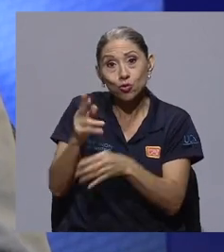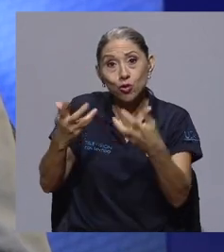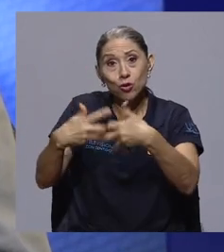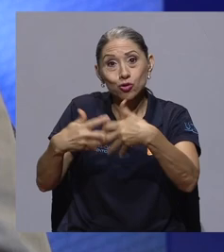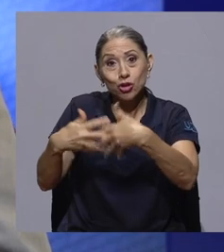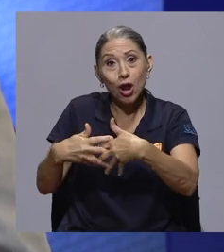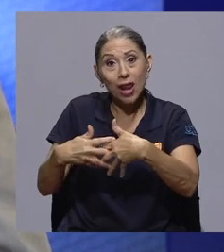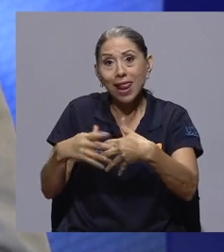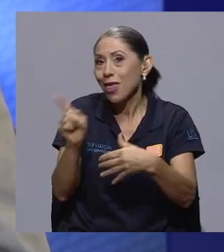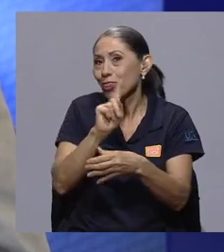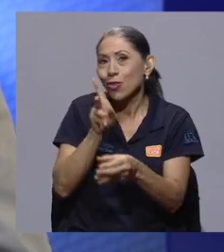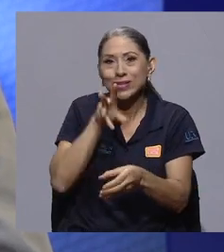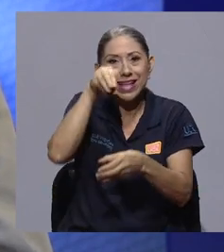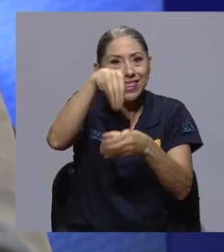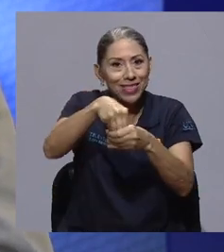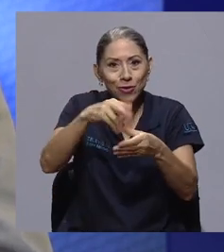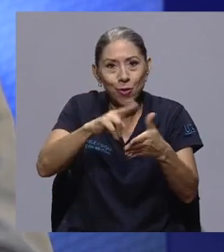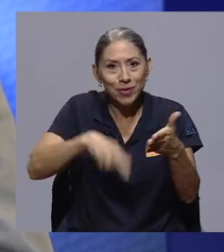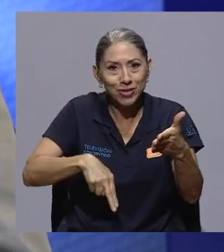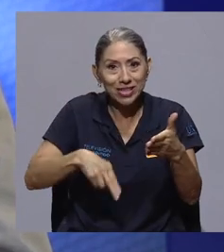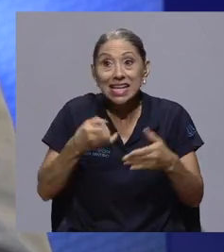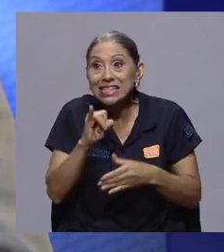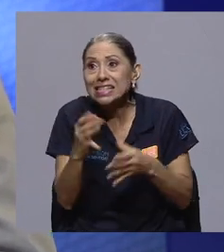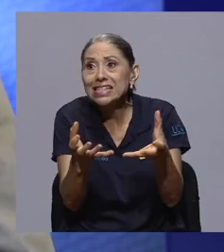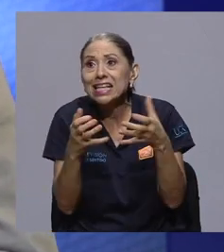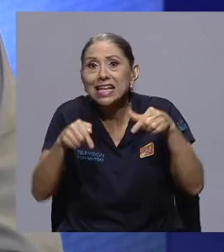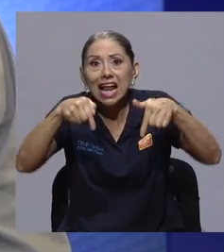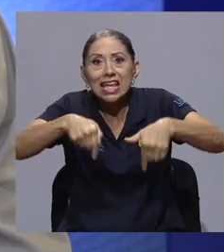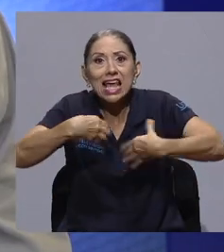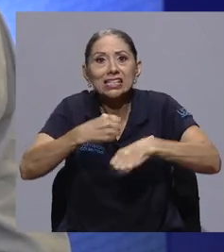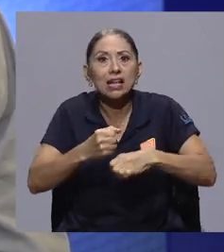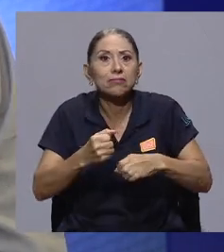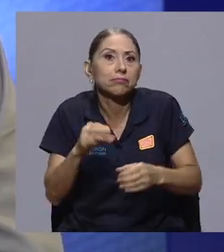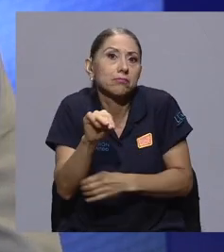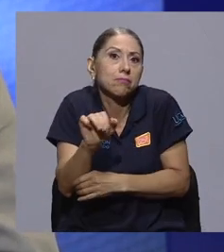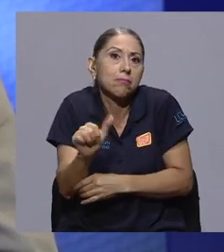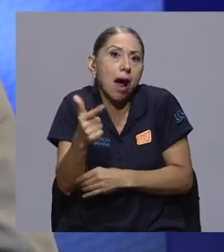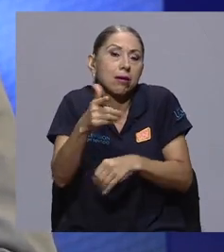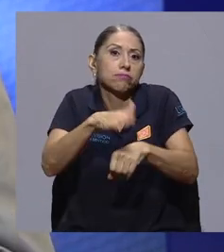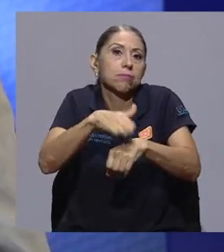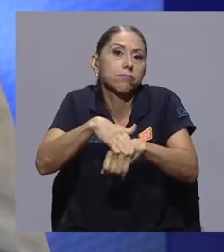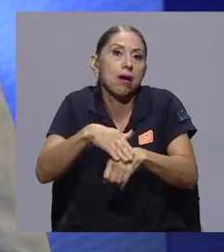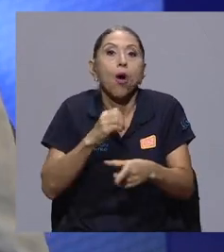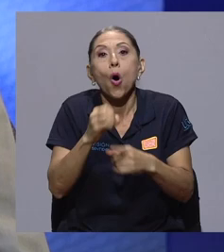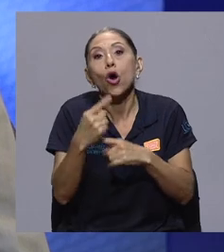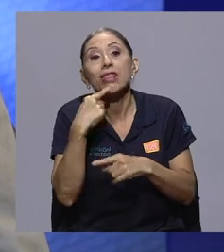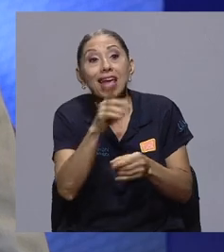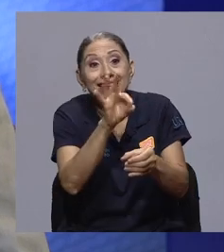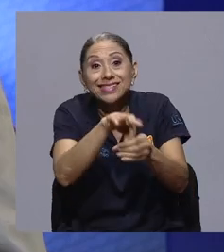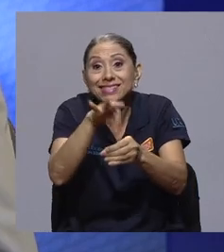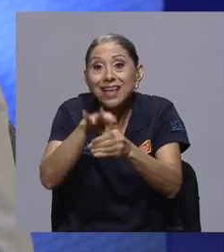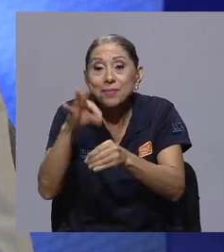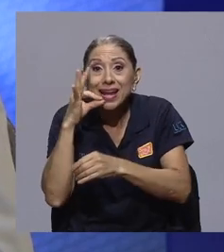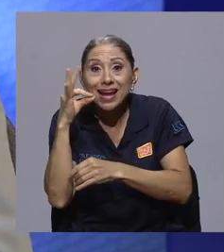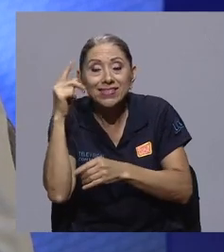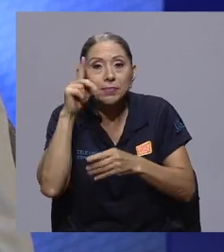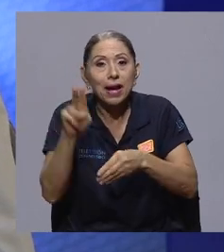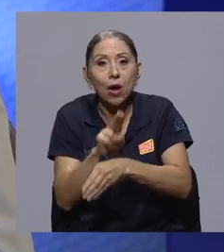convenciones. Si aquí sí quisiera ser, es tan simple como que el MAC dé permisos o diga siembren cannabis para uso industrial.